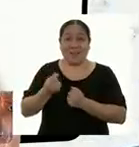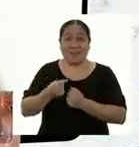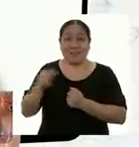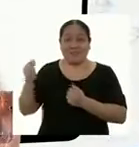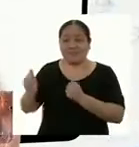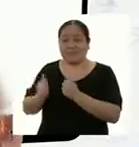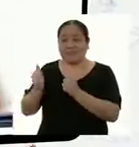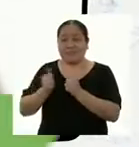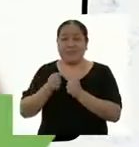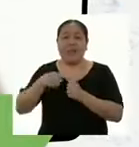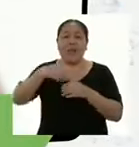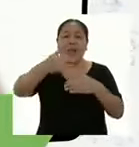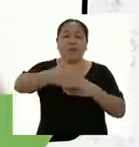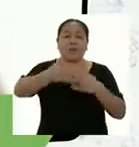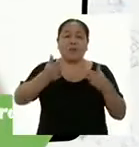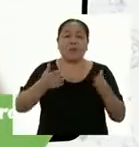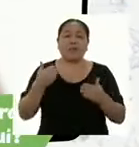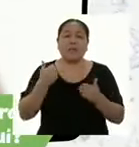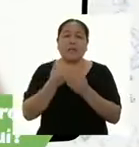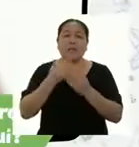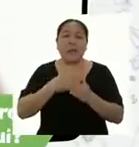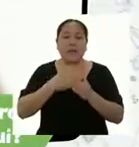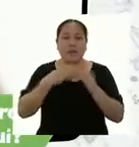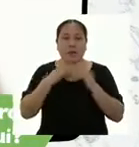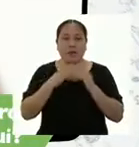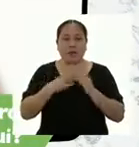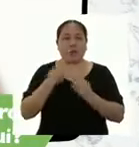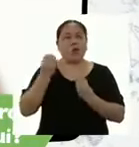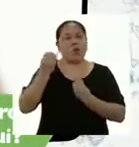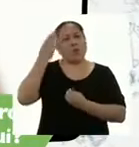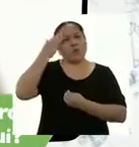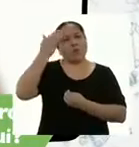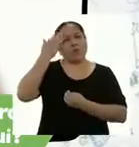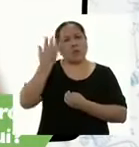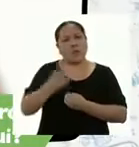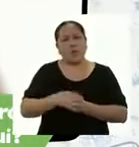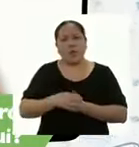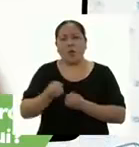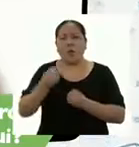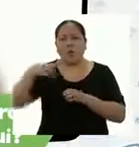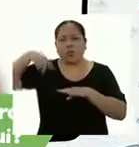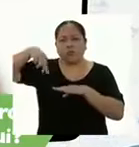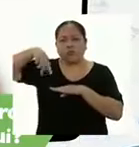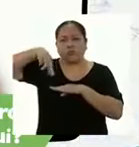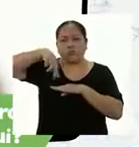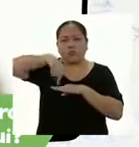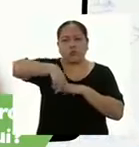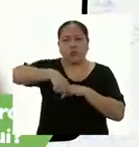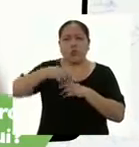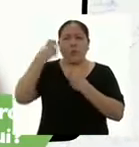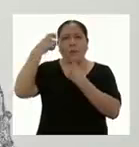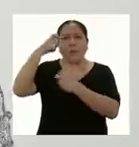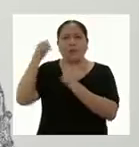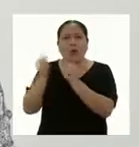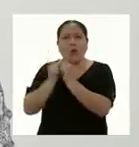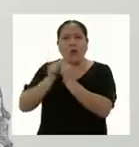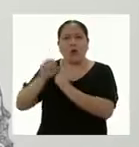está cerca de mi casa. ¿Cómo puedo hacer por saber cuántos metros camino mientras paseo al chasqui?